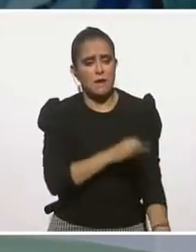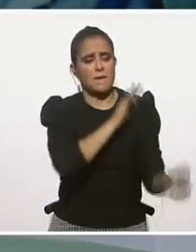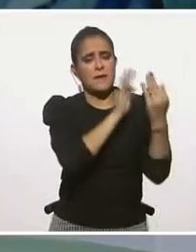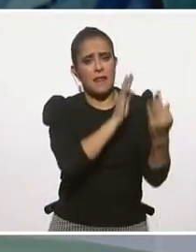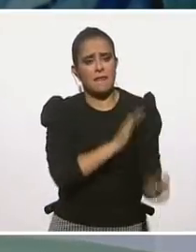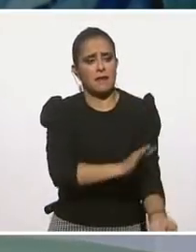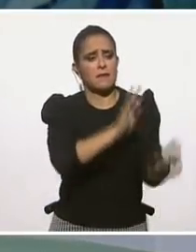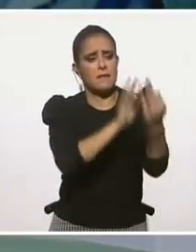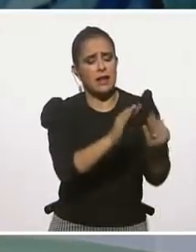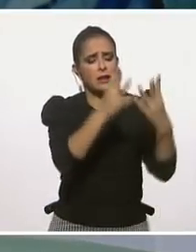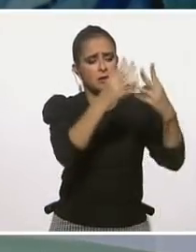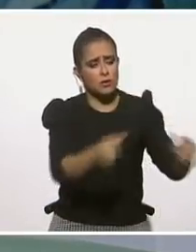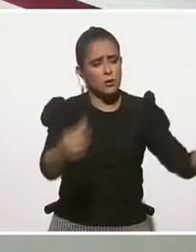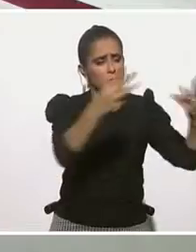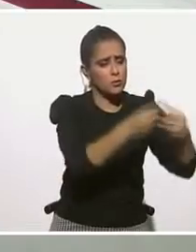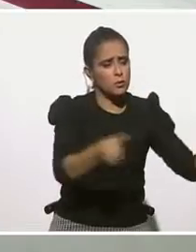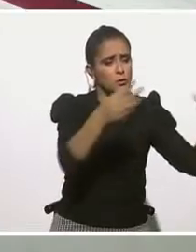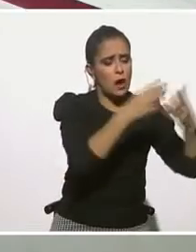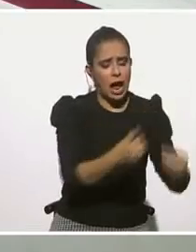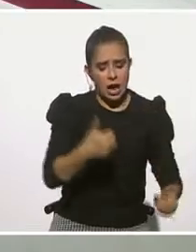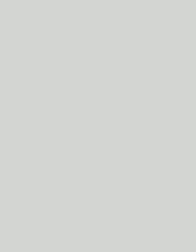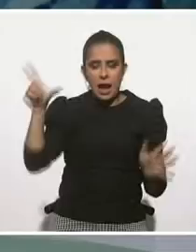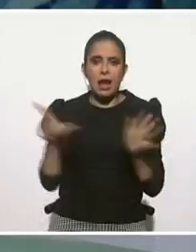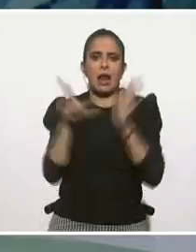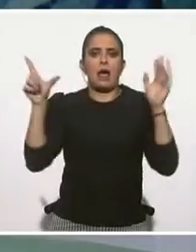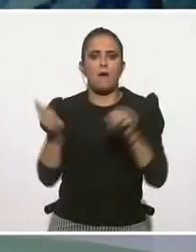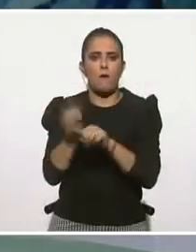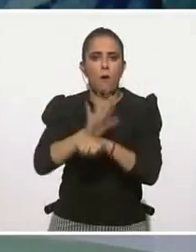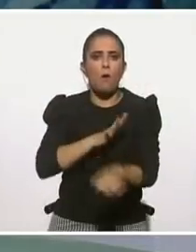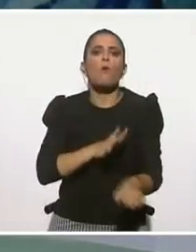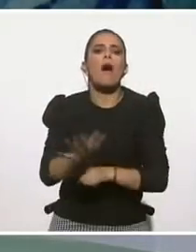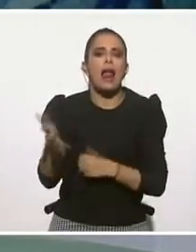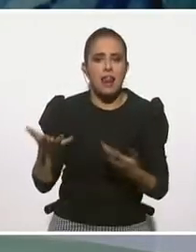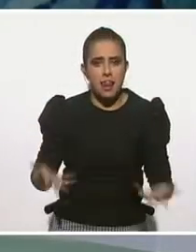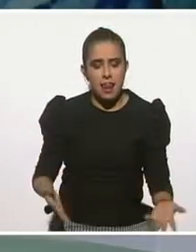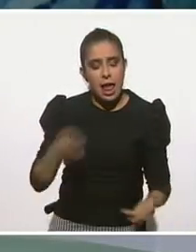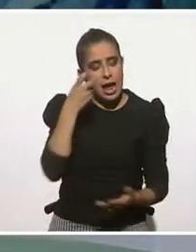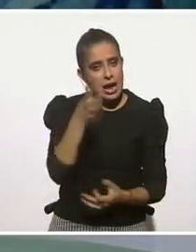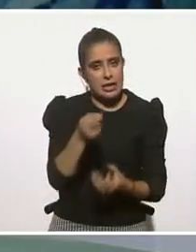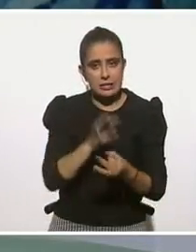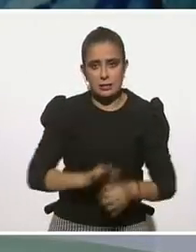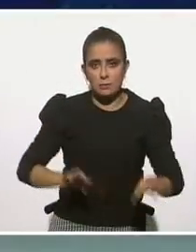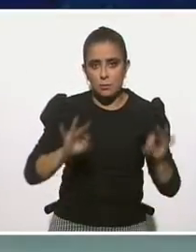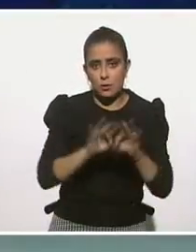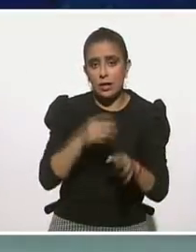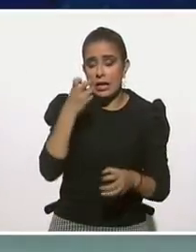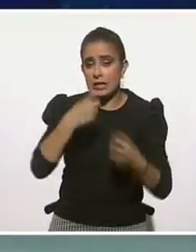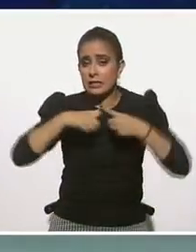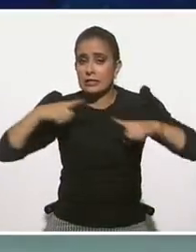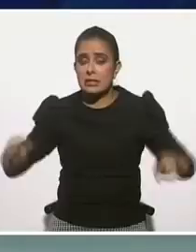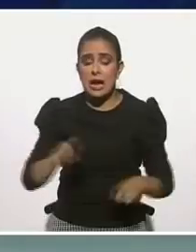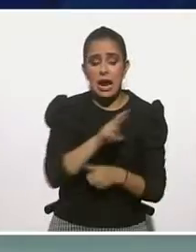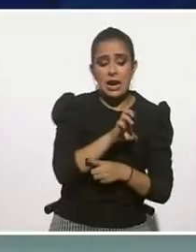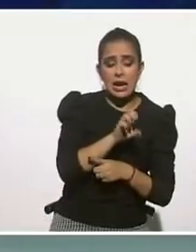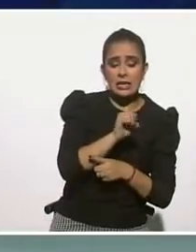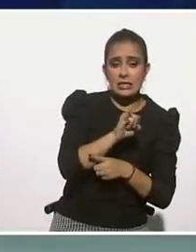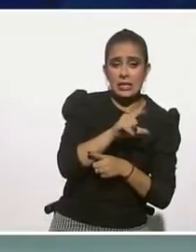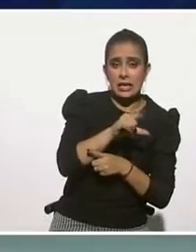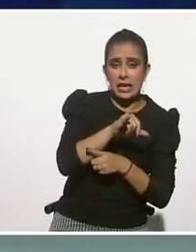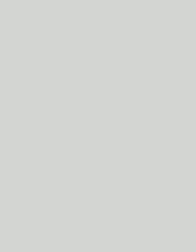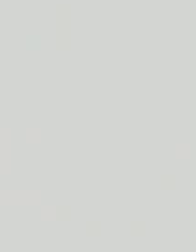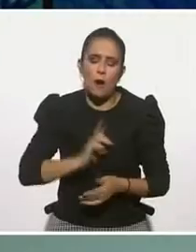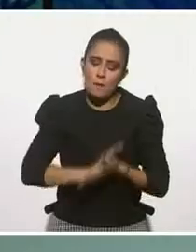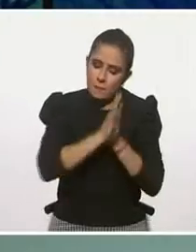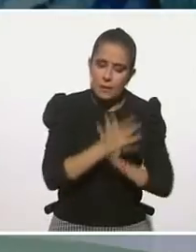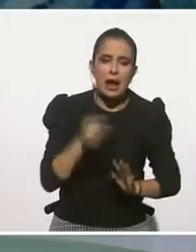superarlas y ser transformados por ellas. Diferenciar el resistir del resiliar, del proceso